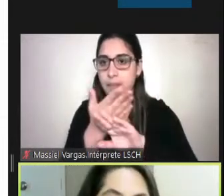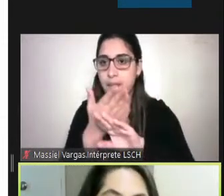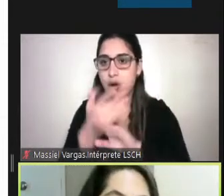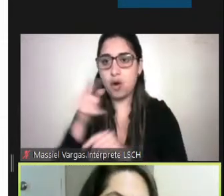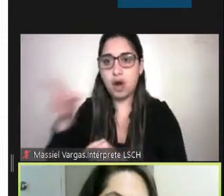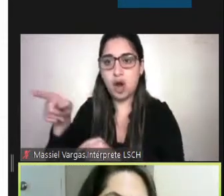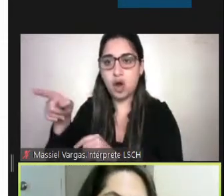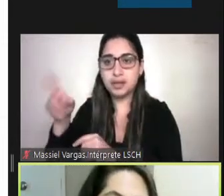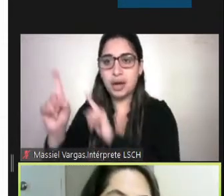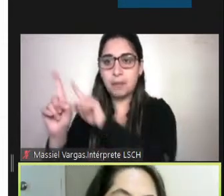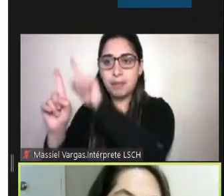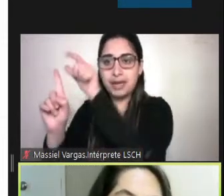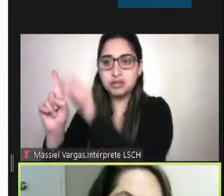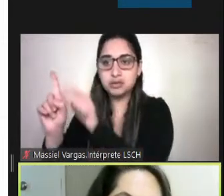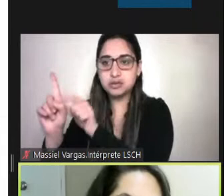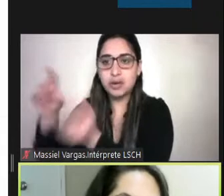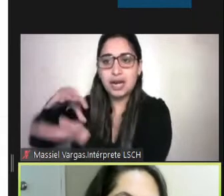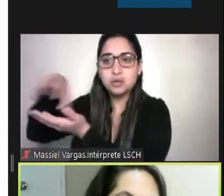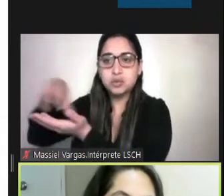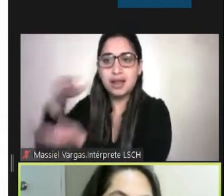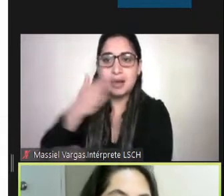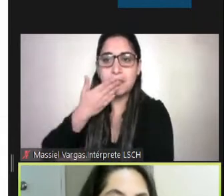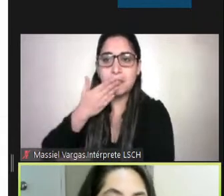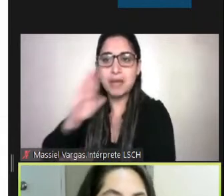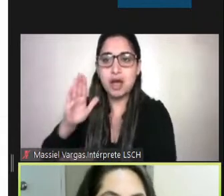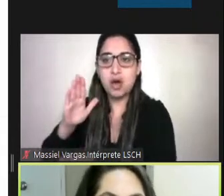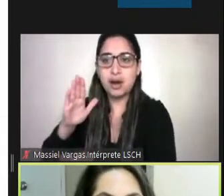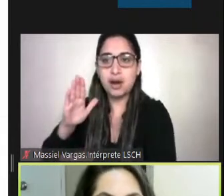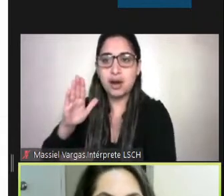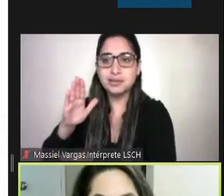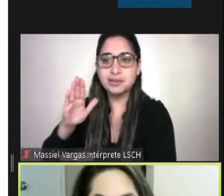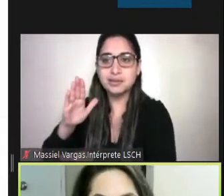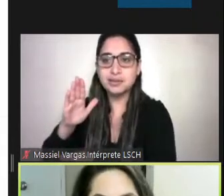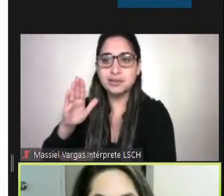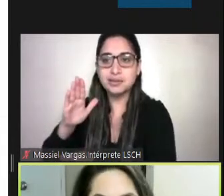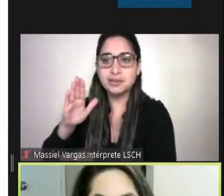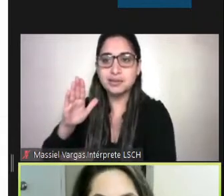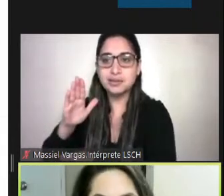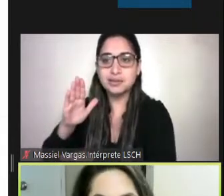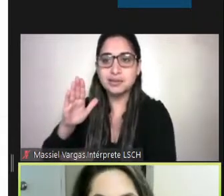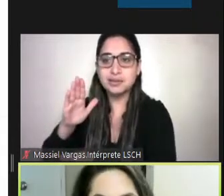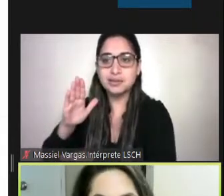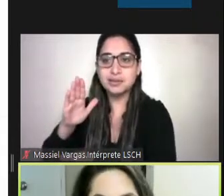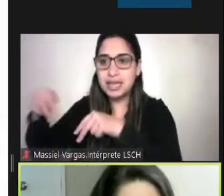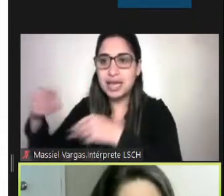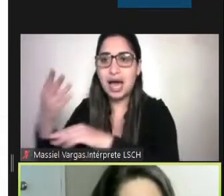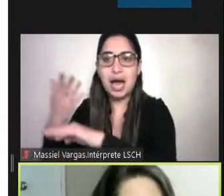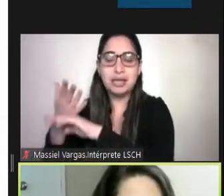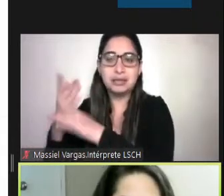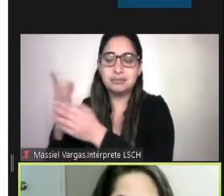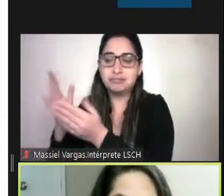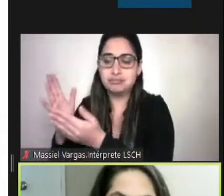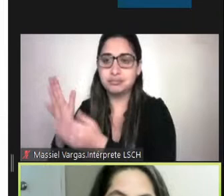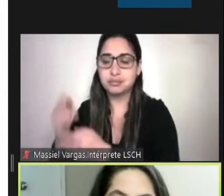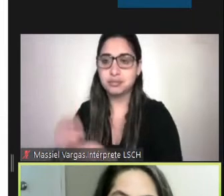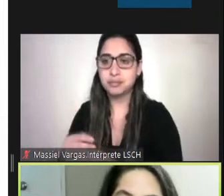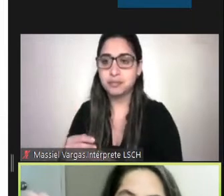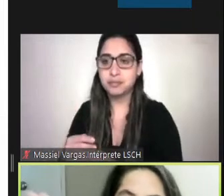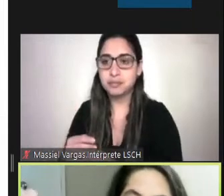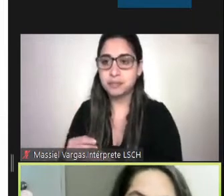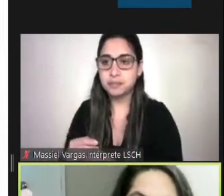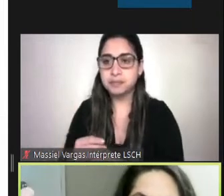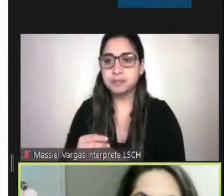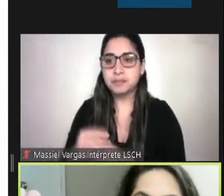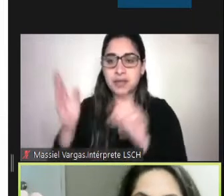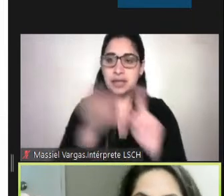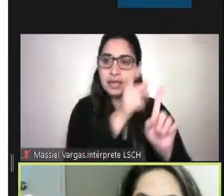donde tengan mejores condiciones de movilidad, de conectividad, etc. Entonces a la